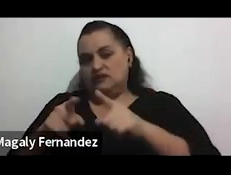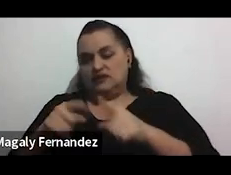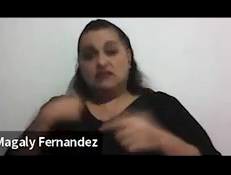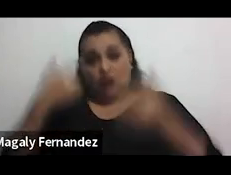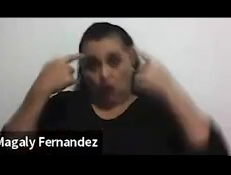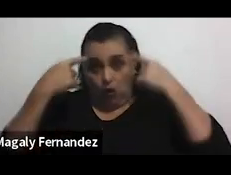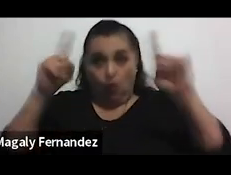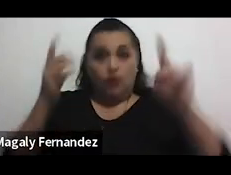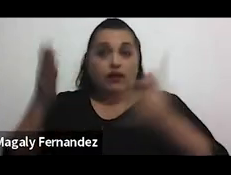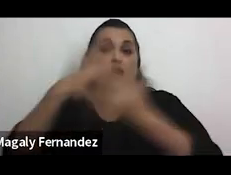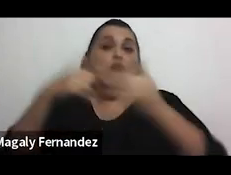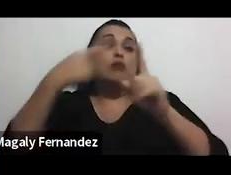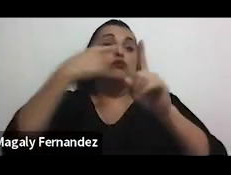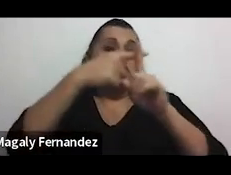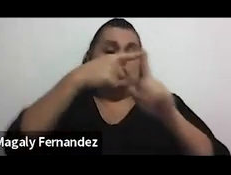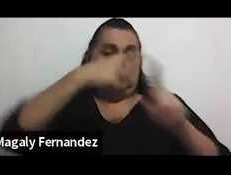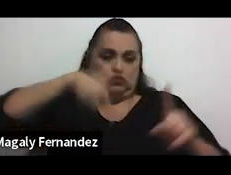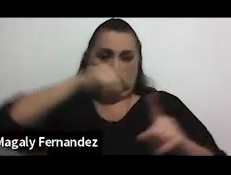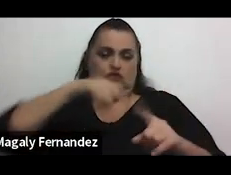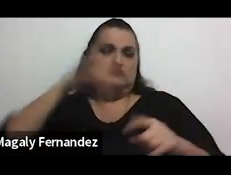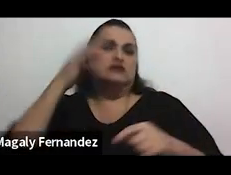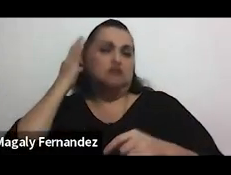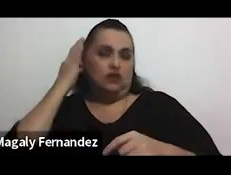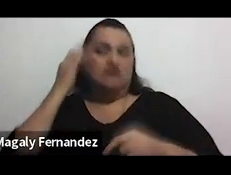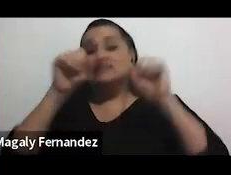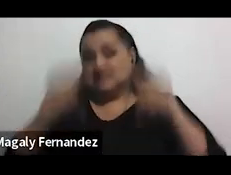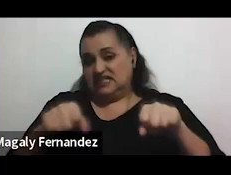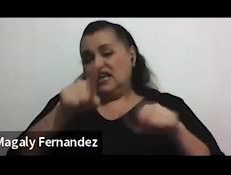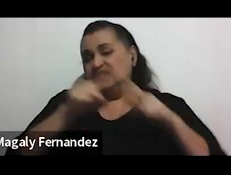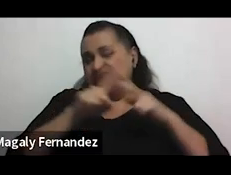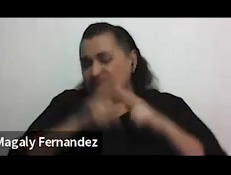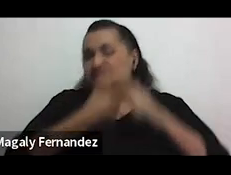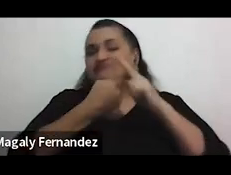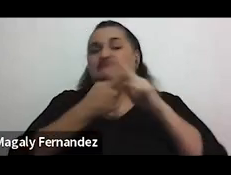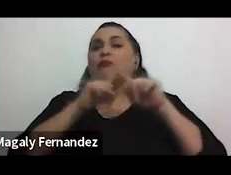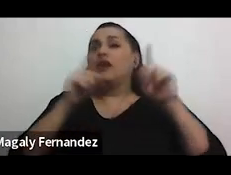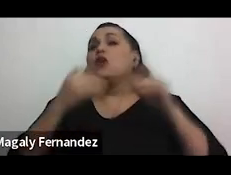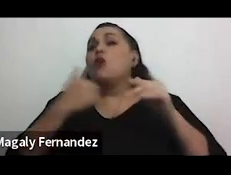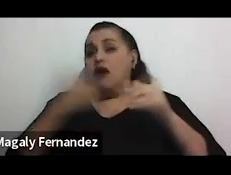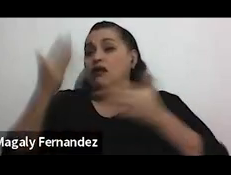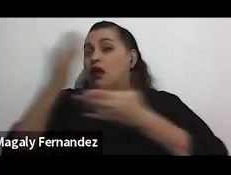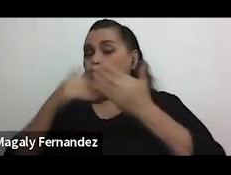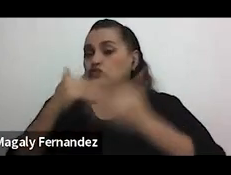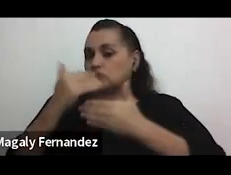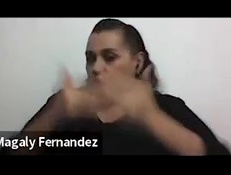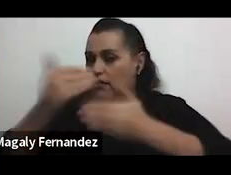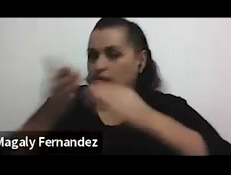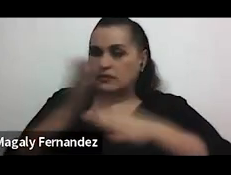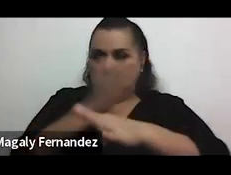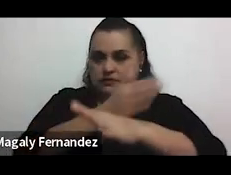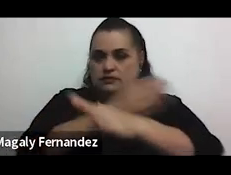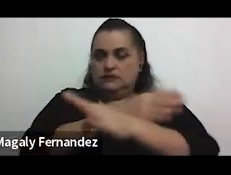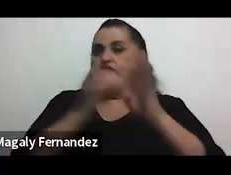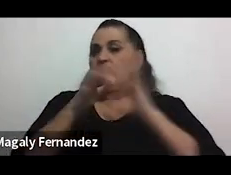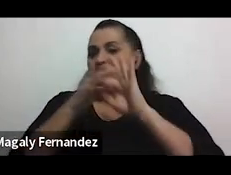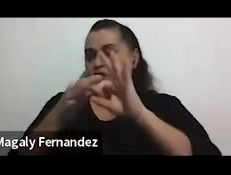para nosotros sí estamos en pañales pero han habido algunos avances relacionados a que nos